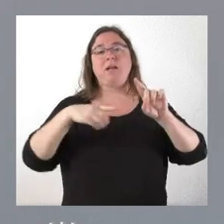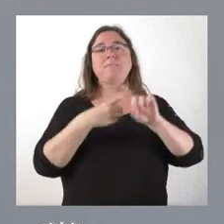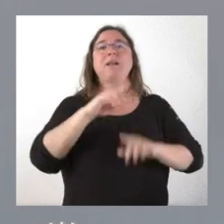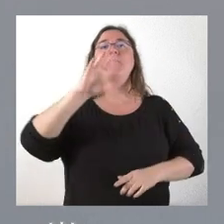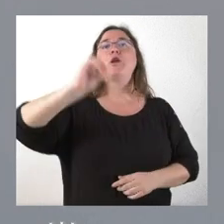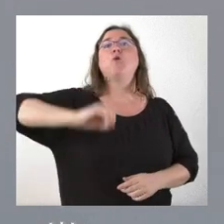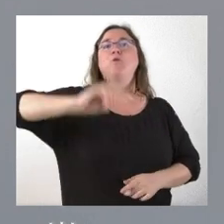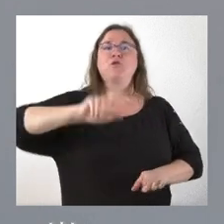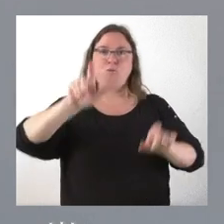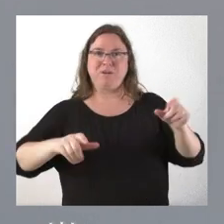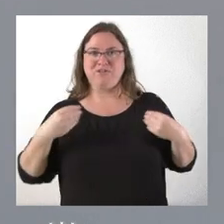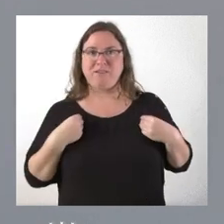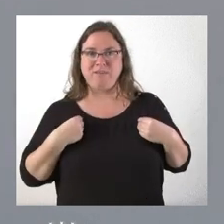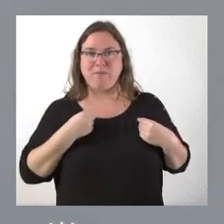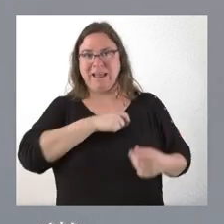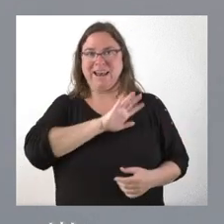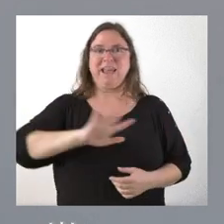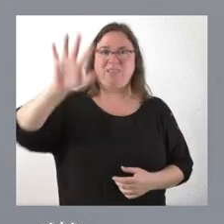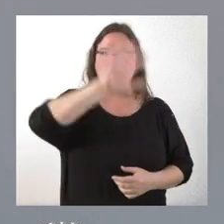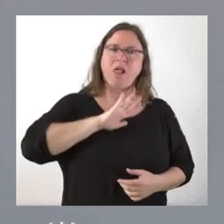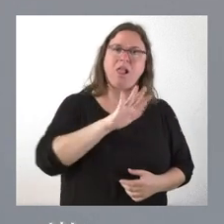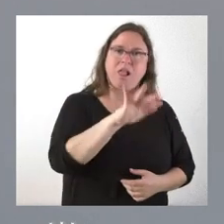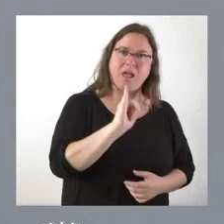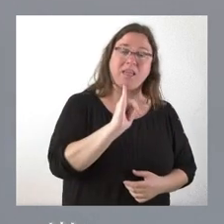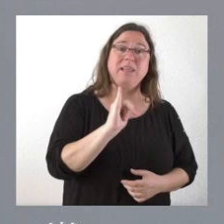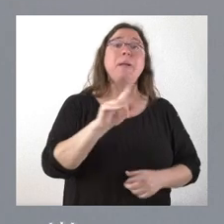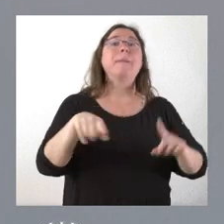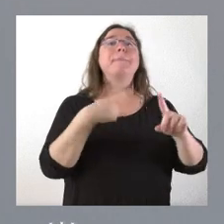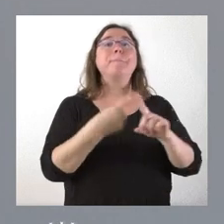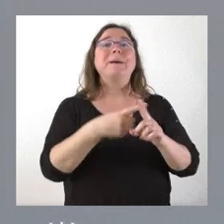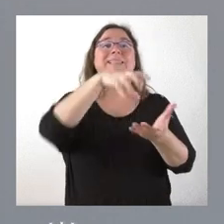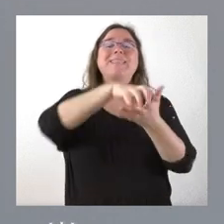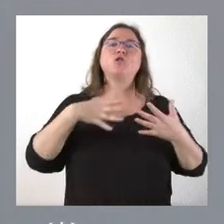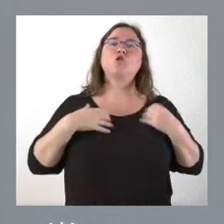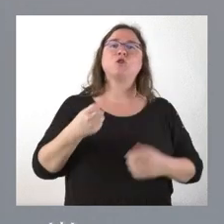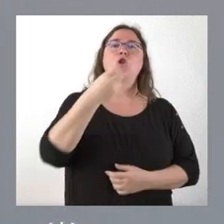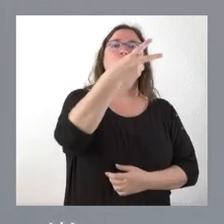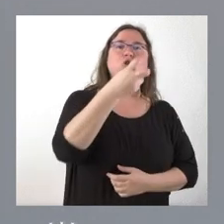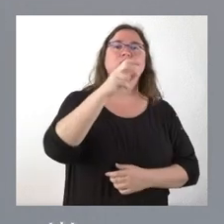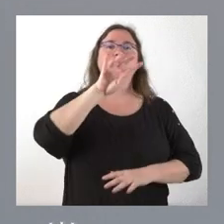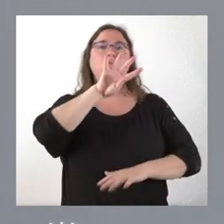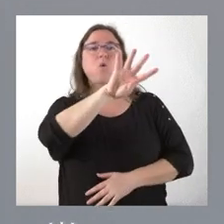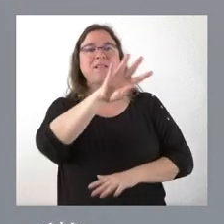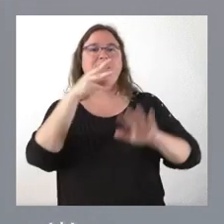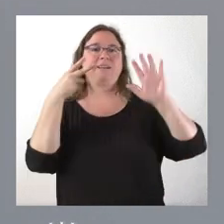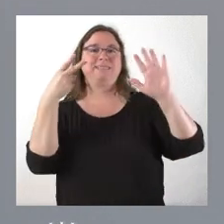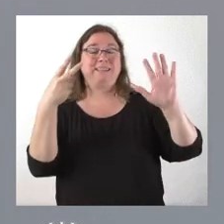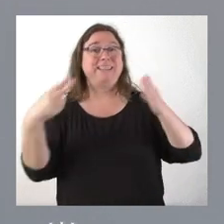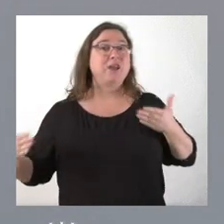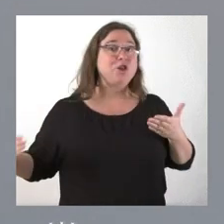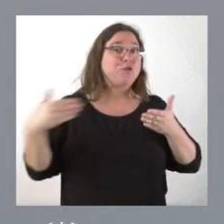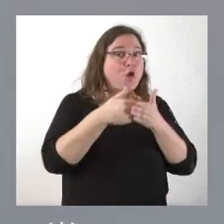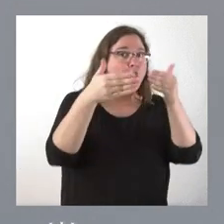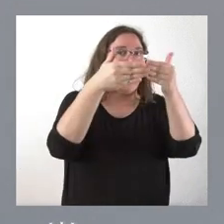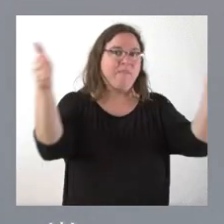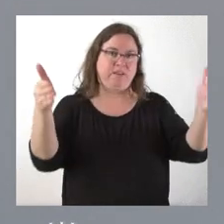de la población nacional y que tenemos 247 centros de salud y que están todos abiertos, como